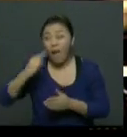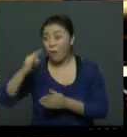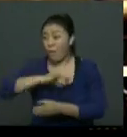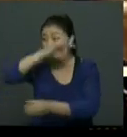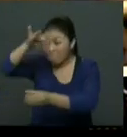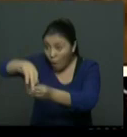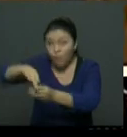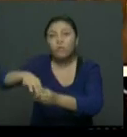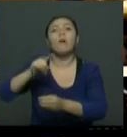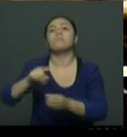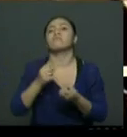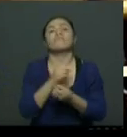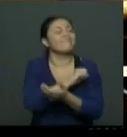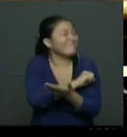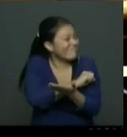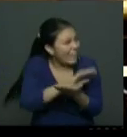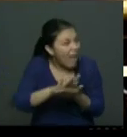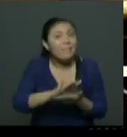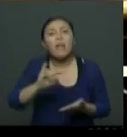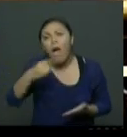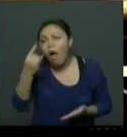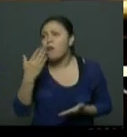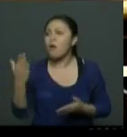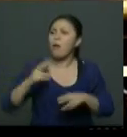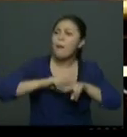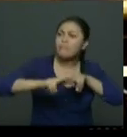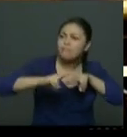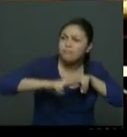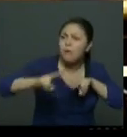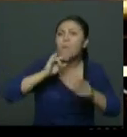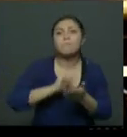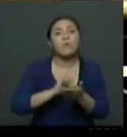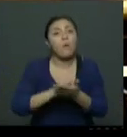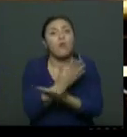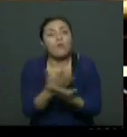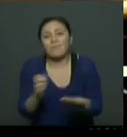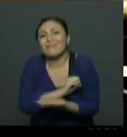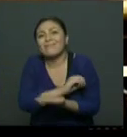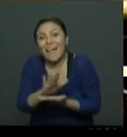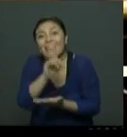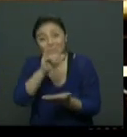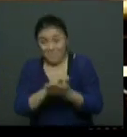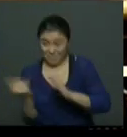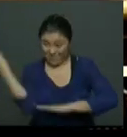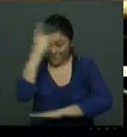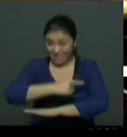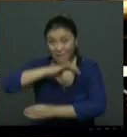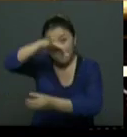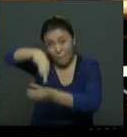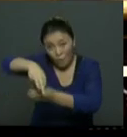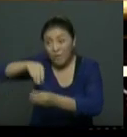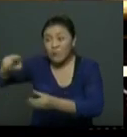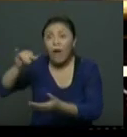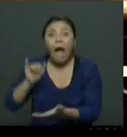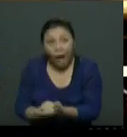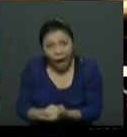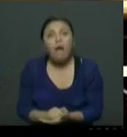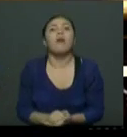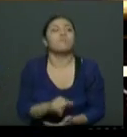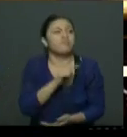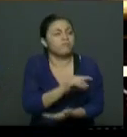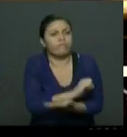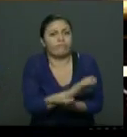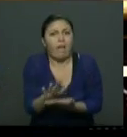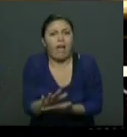menos movilidad de las personas que se quieren trasladar a sus sitios de votaciones. Por supuesto, estoy de acuerdo que lo que nosotros necesitamos para